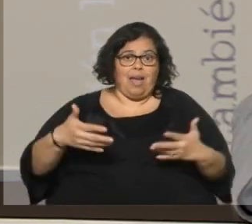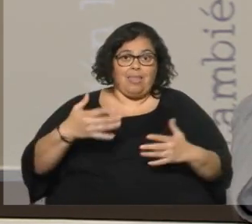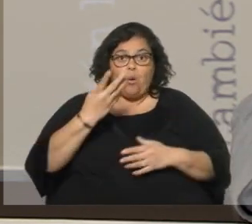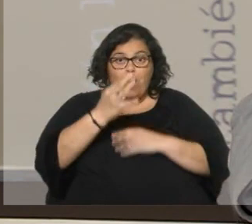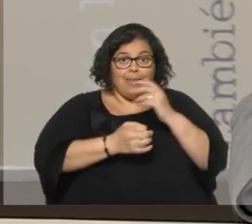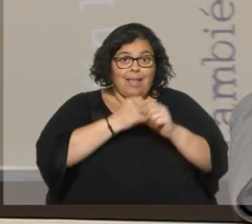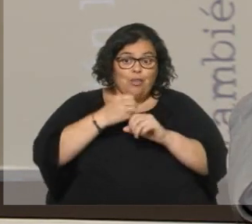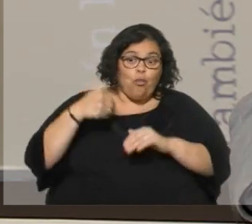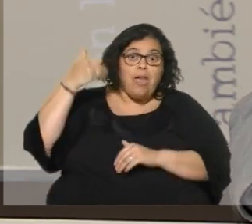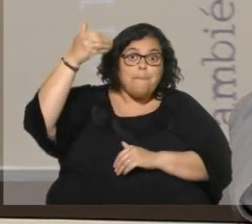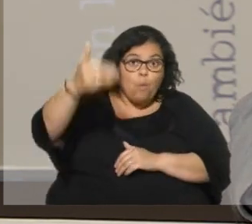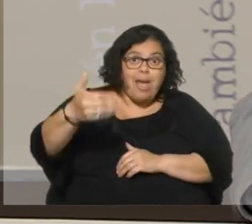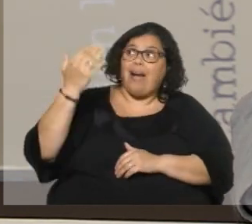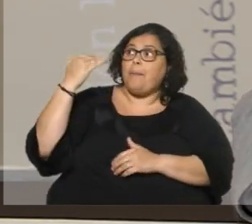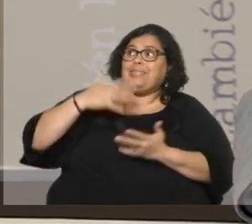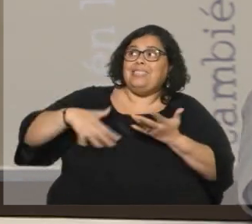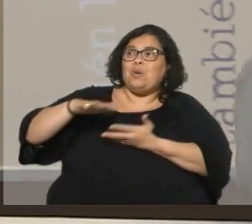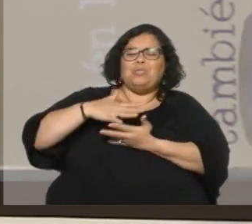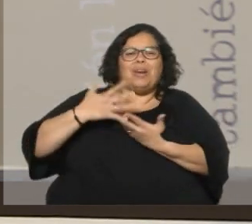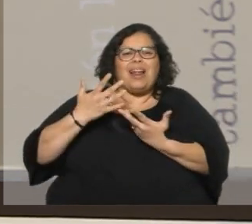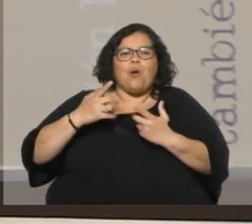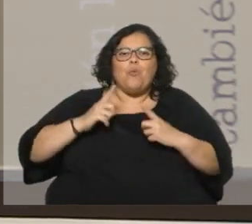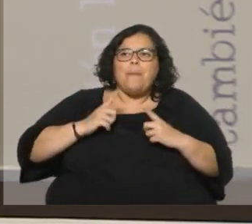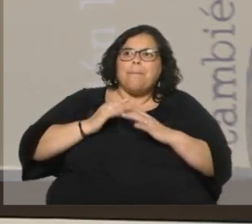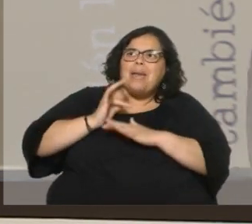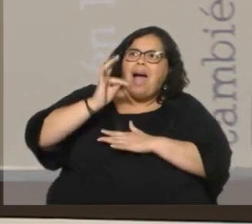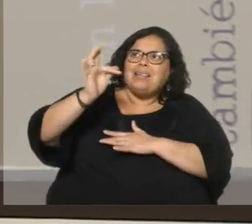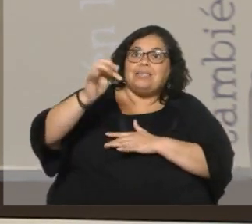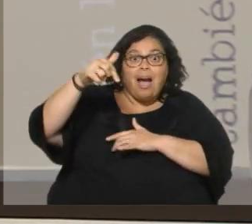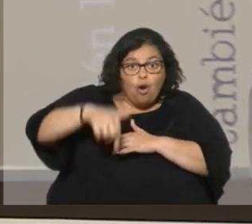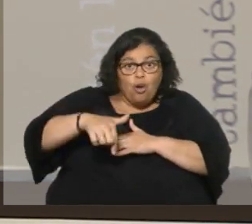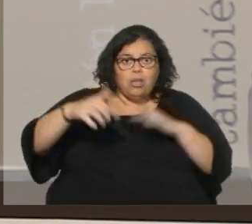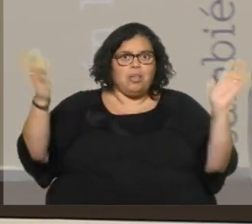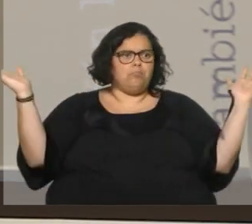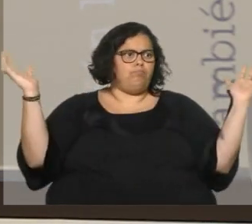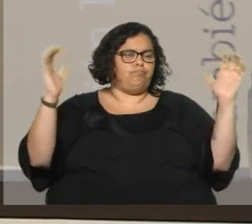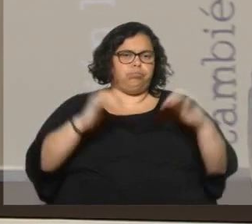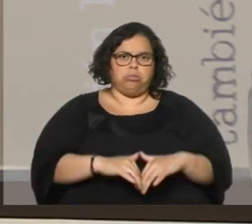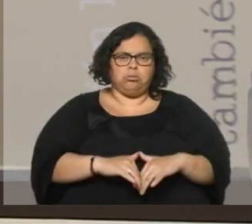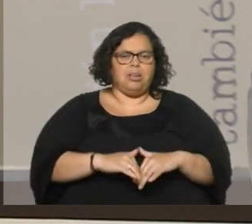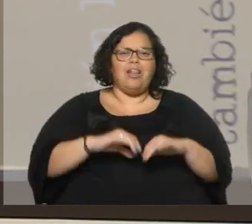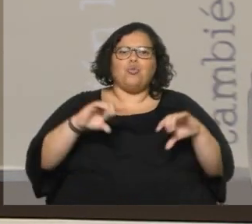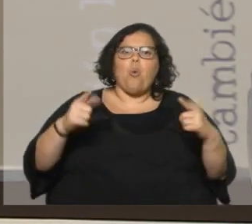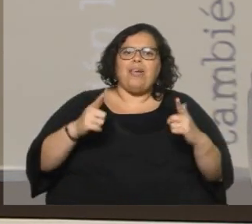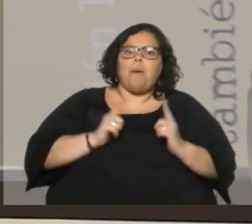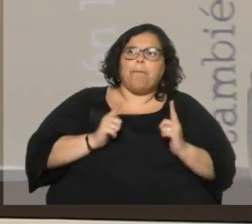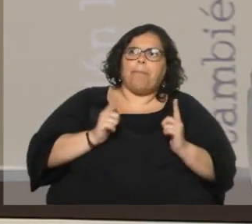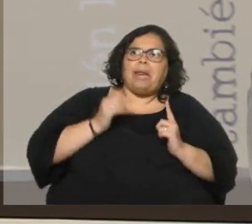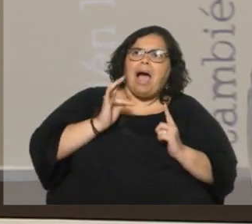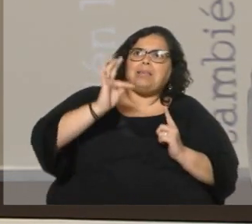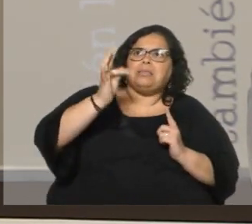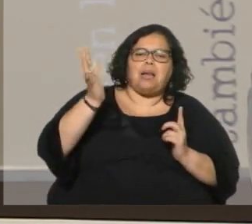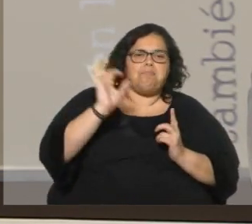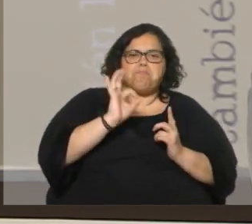aquello que nació una esperanza tremenda. Hoy el derrumbe, la desesperanza que vive la Argentina en la